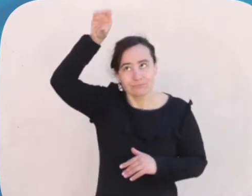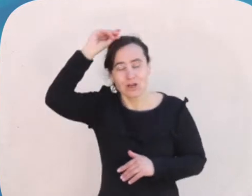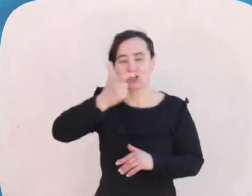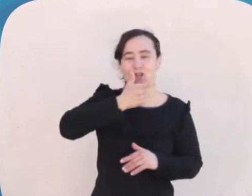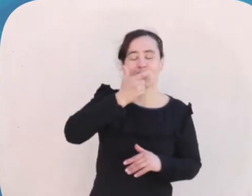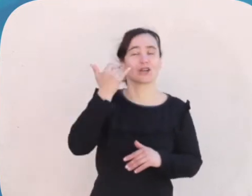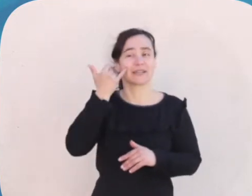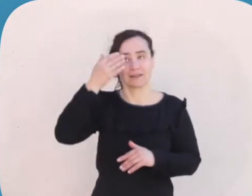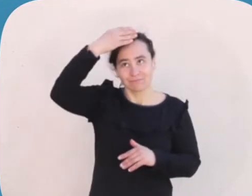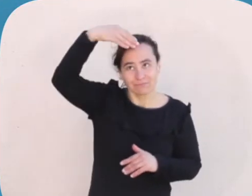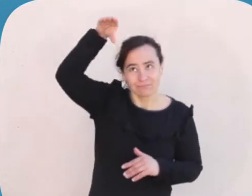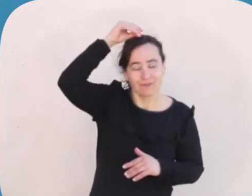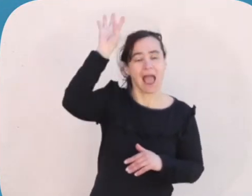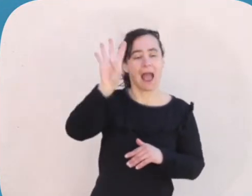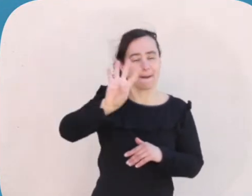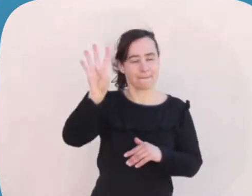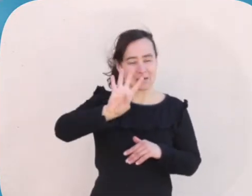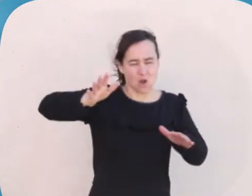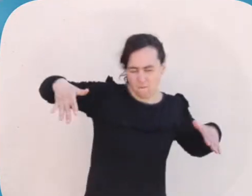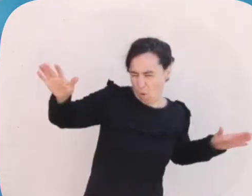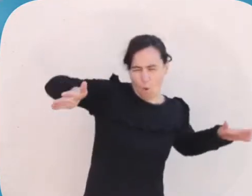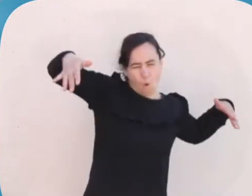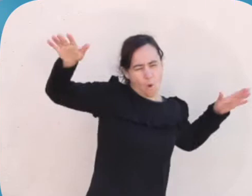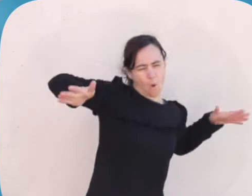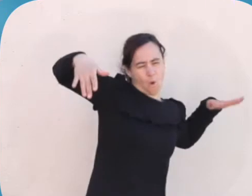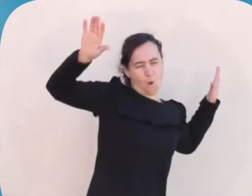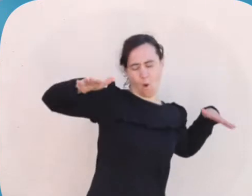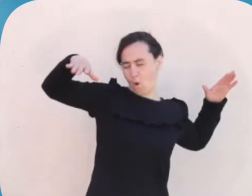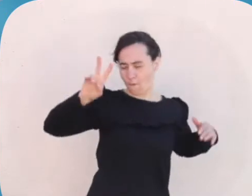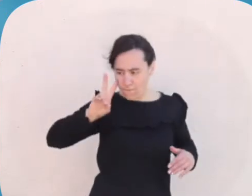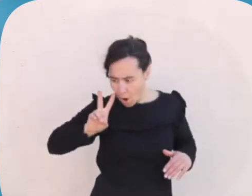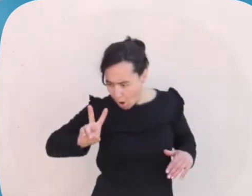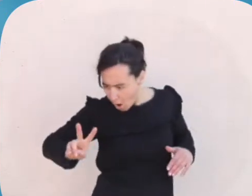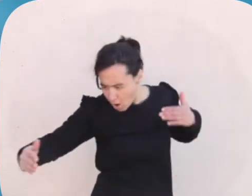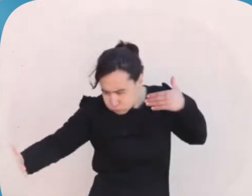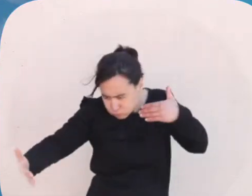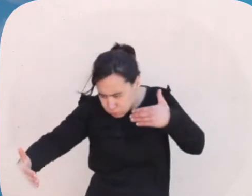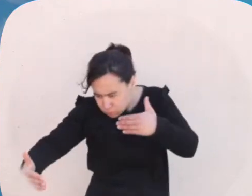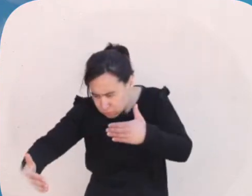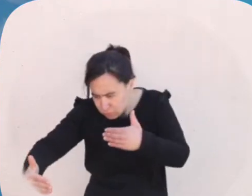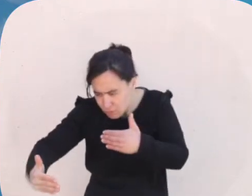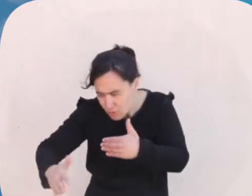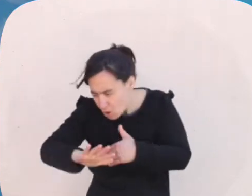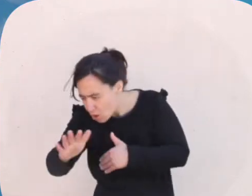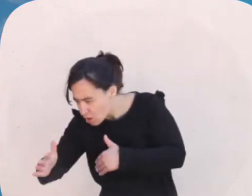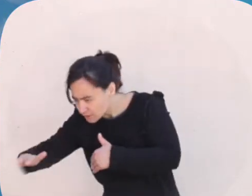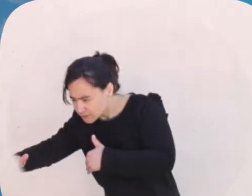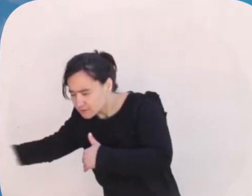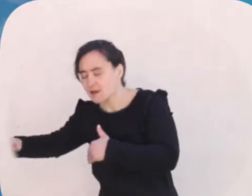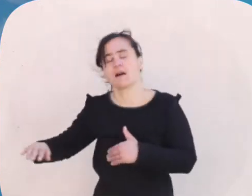se acercaron. ¡Ya regresan! ¡Ya regresan! ¿Qué? ¿Quiénes?